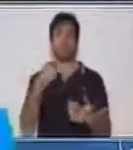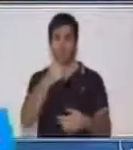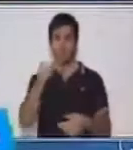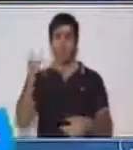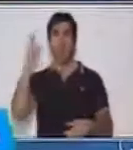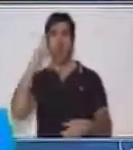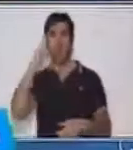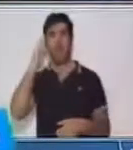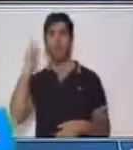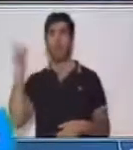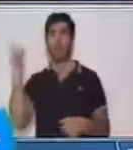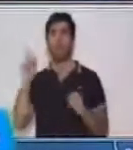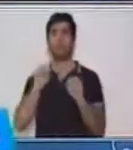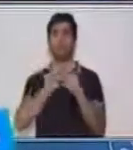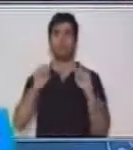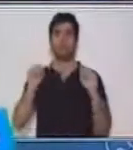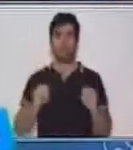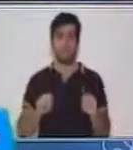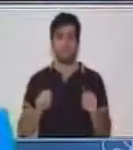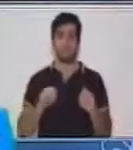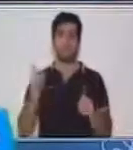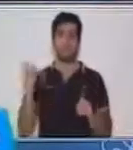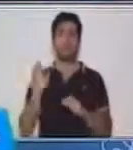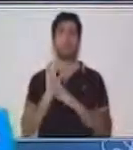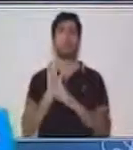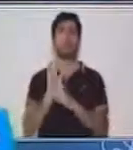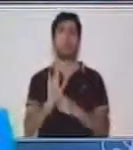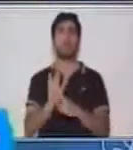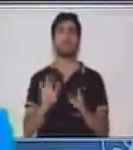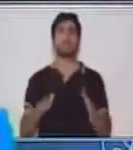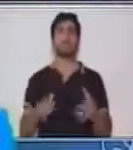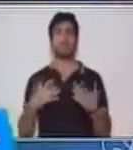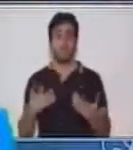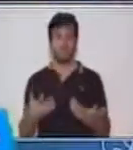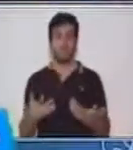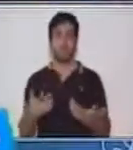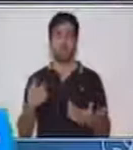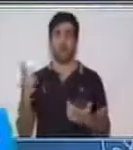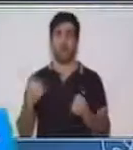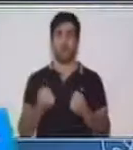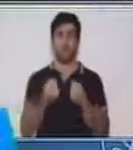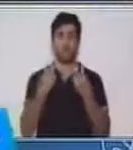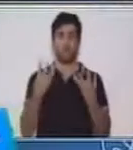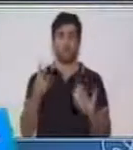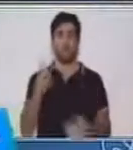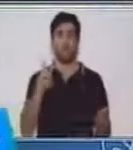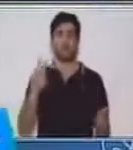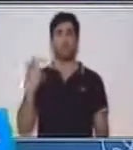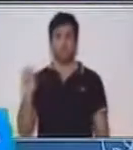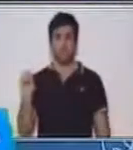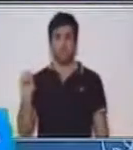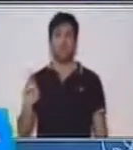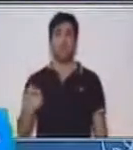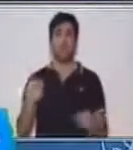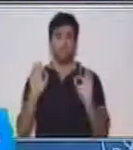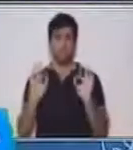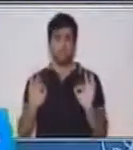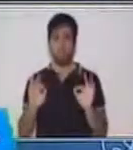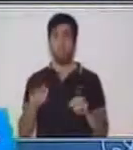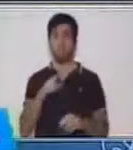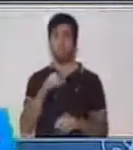que el sistema vigesimal representa como base el número veinte. Así es que